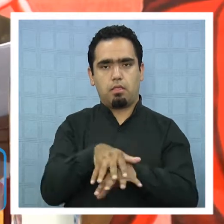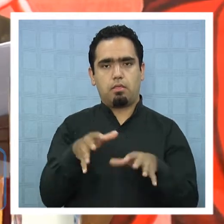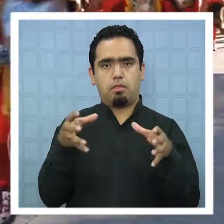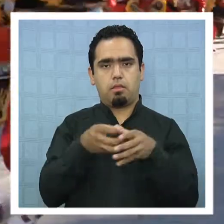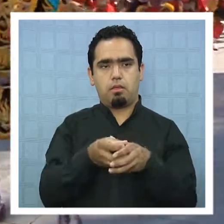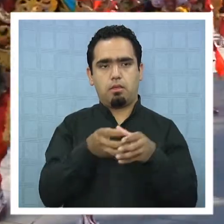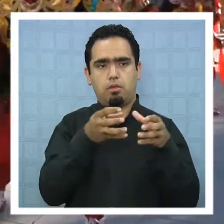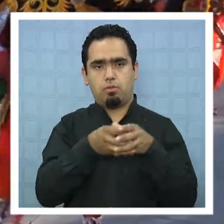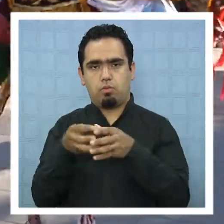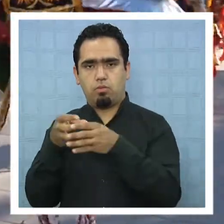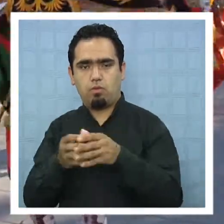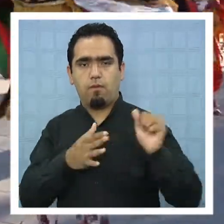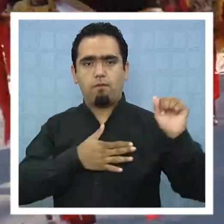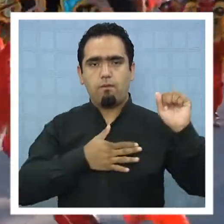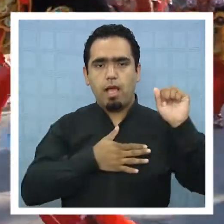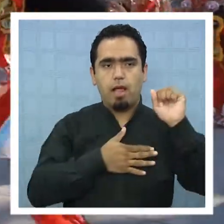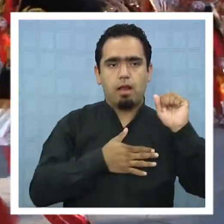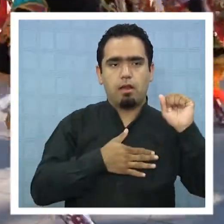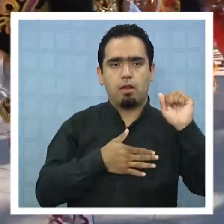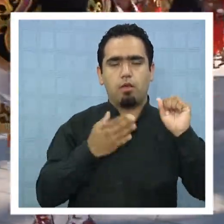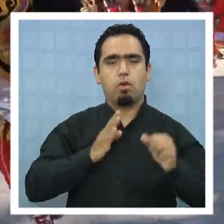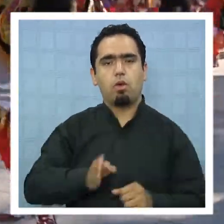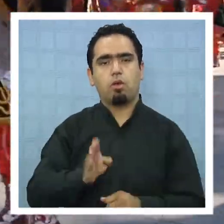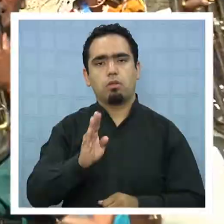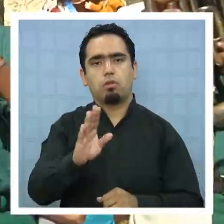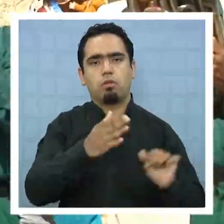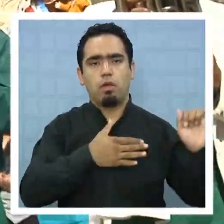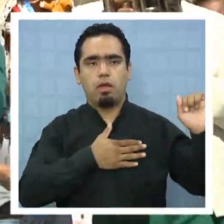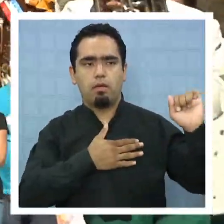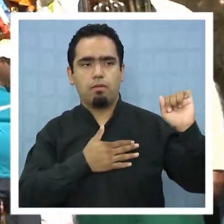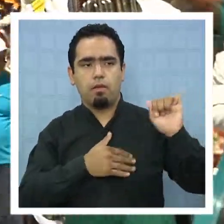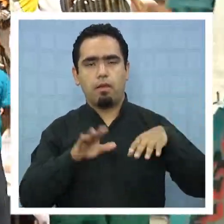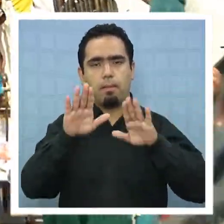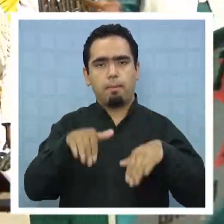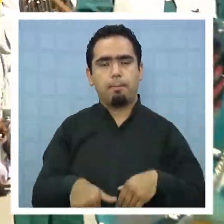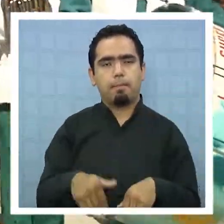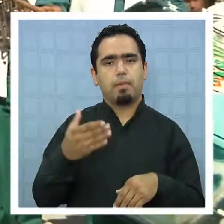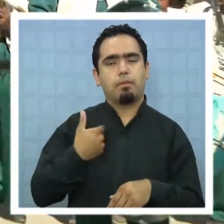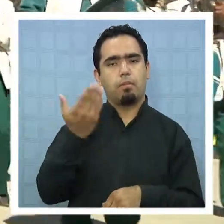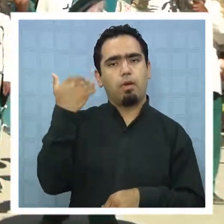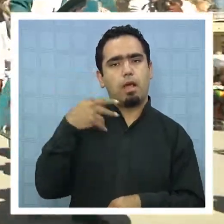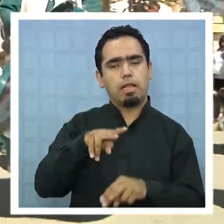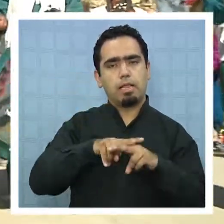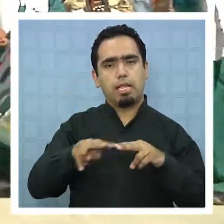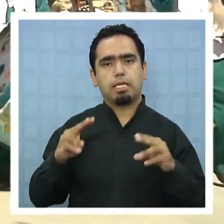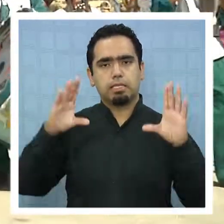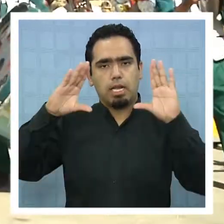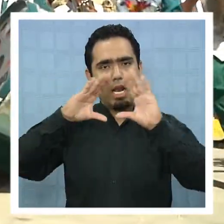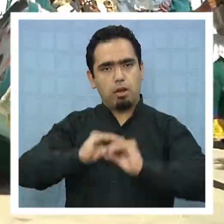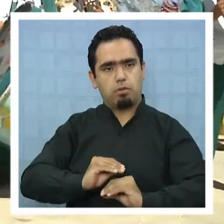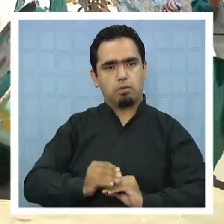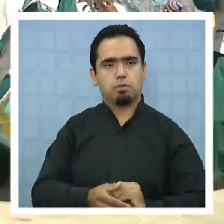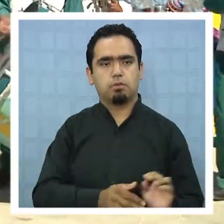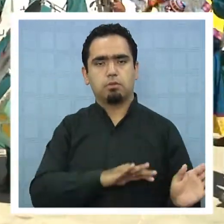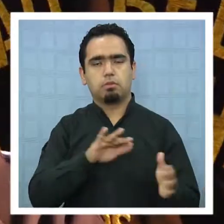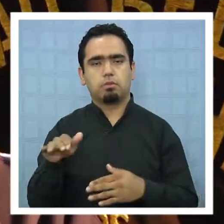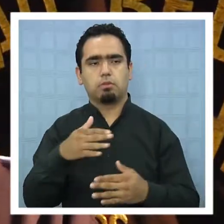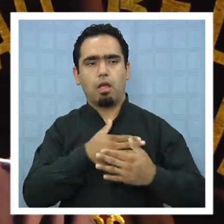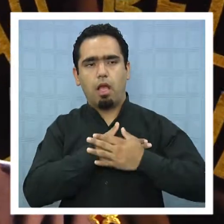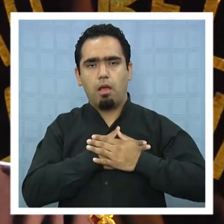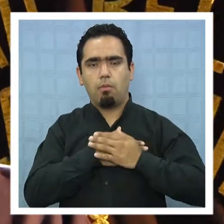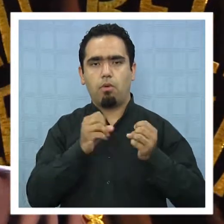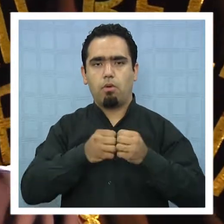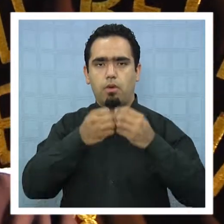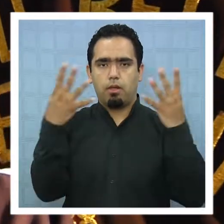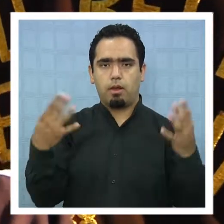religiosas continuaron bailando bajo el sol, igual como lo hicieron con el incremento frío de la noche. Es un amor muy grande